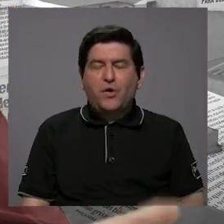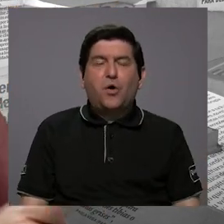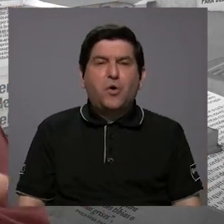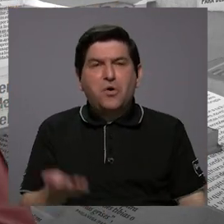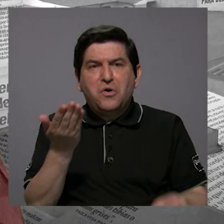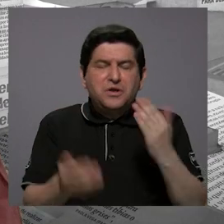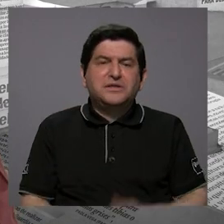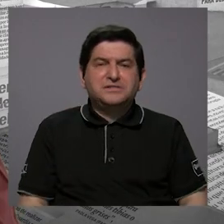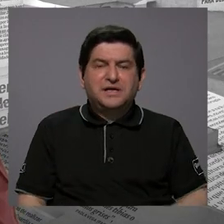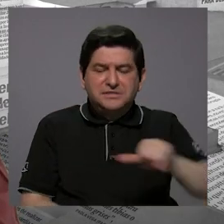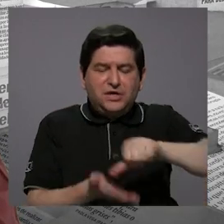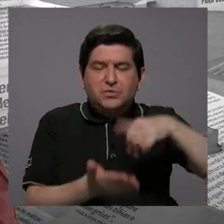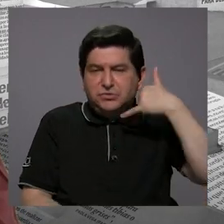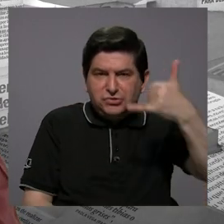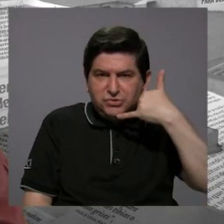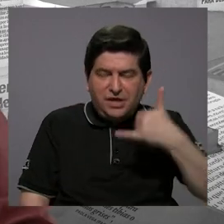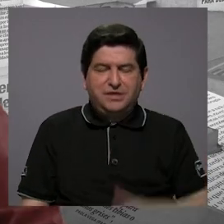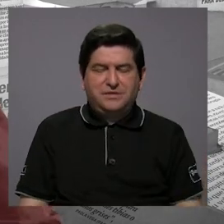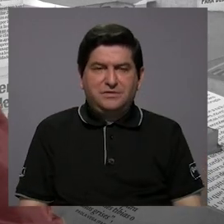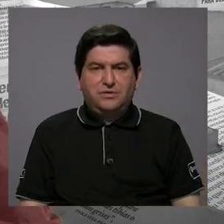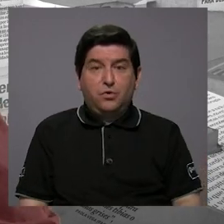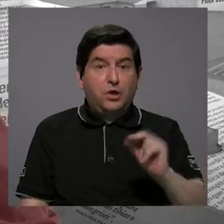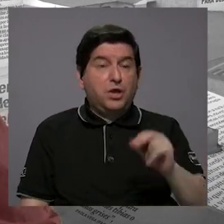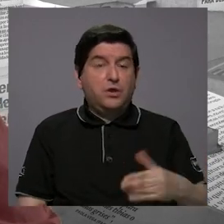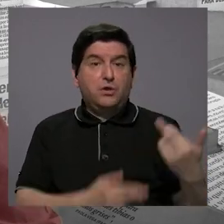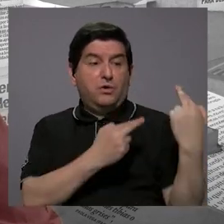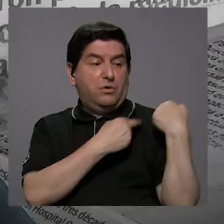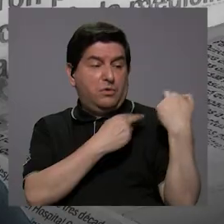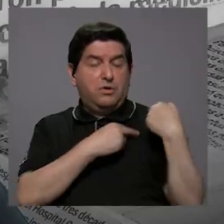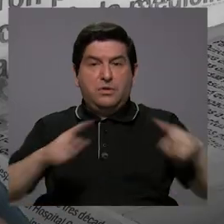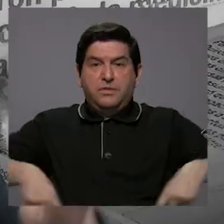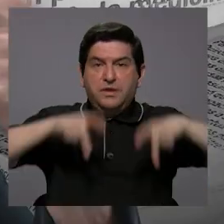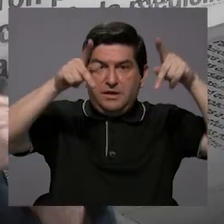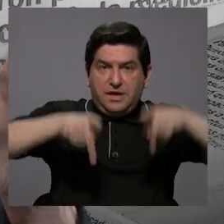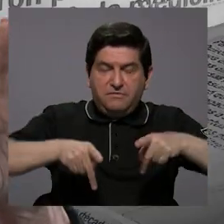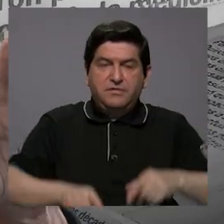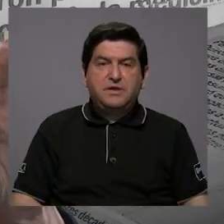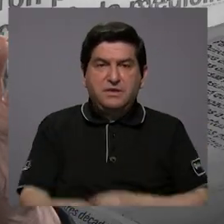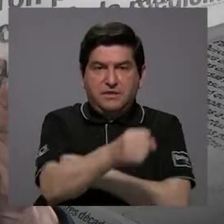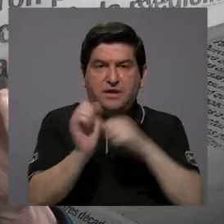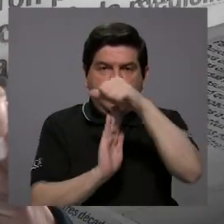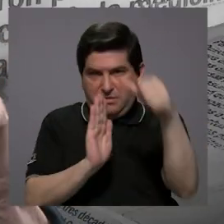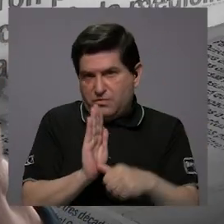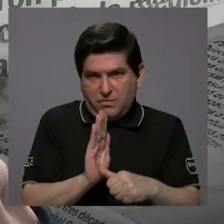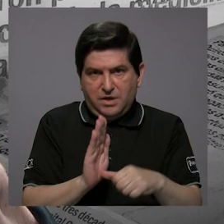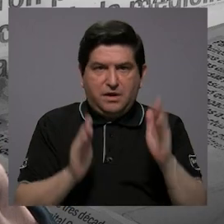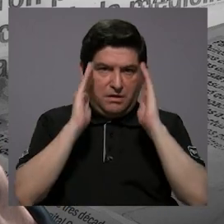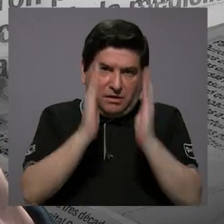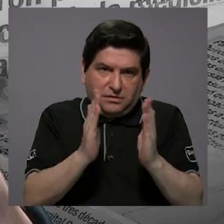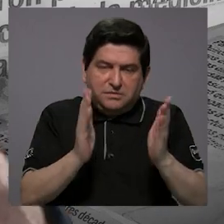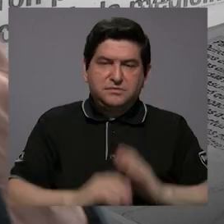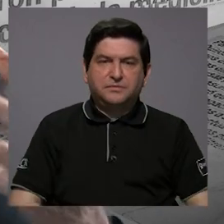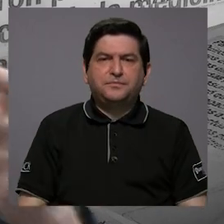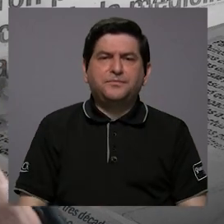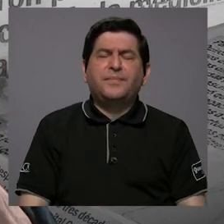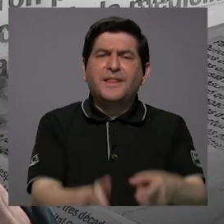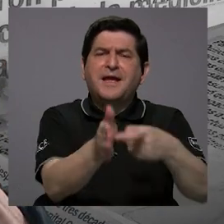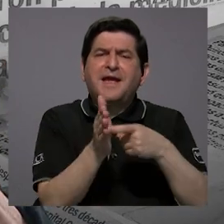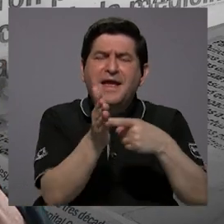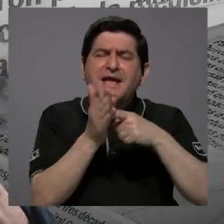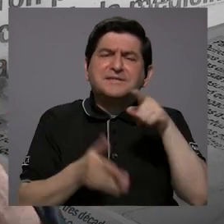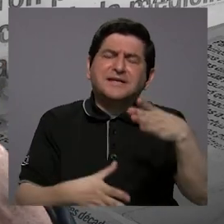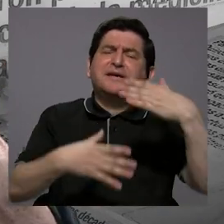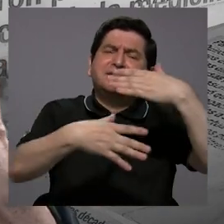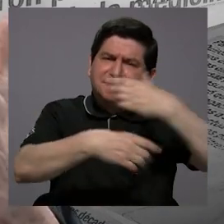responsabilidad de tener una vida humana en una sala de operaciones, por ejemplo. Indentor, también de las demandas que